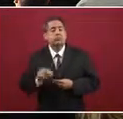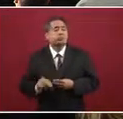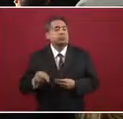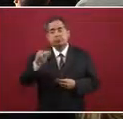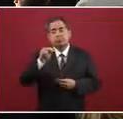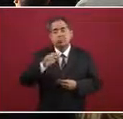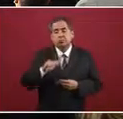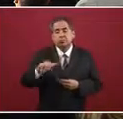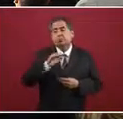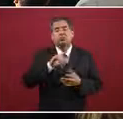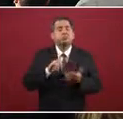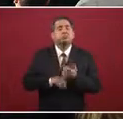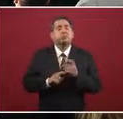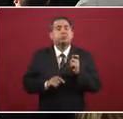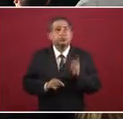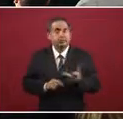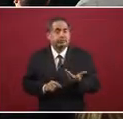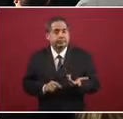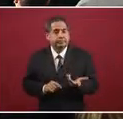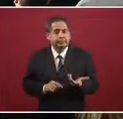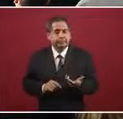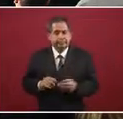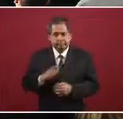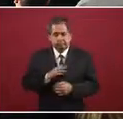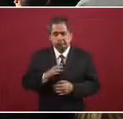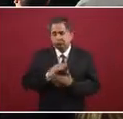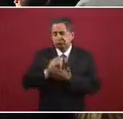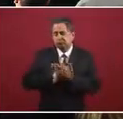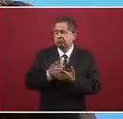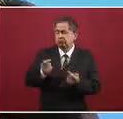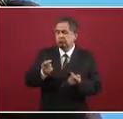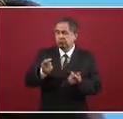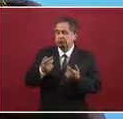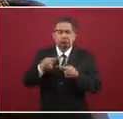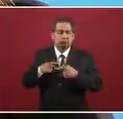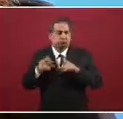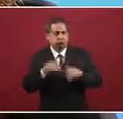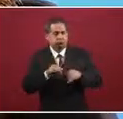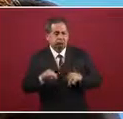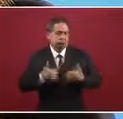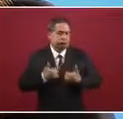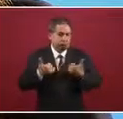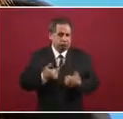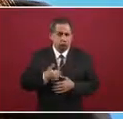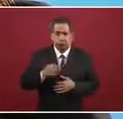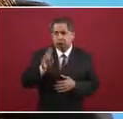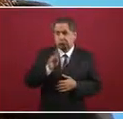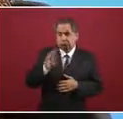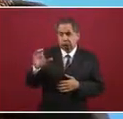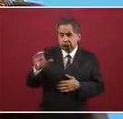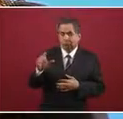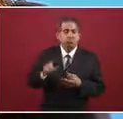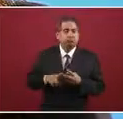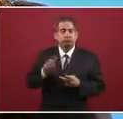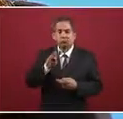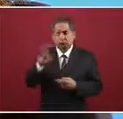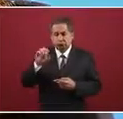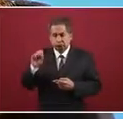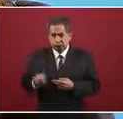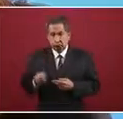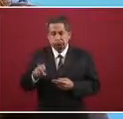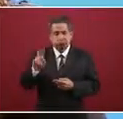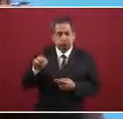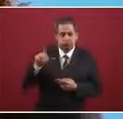es donde, digamos, ha habido menos presencia del programa. En Baja California, Baja California Sur,